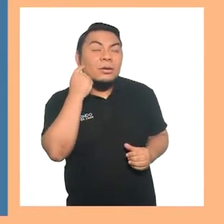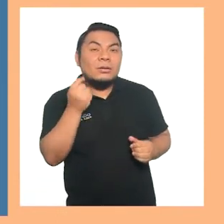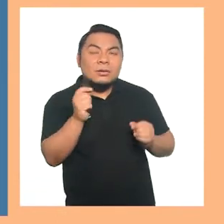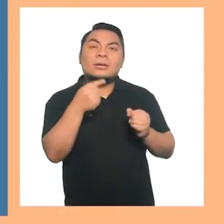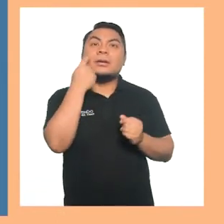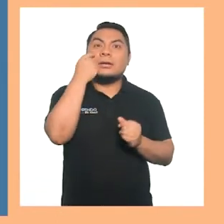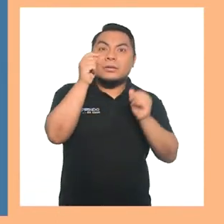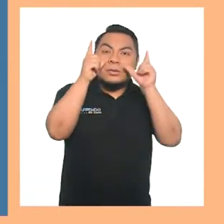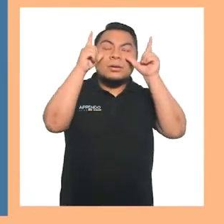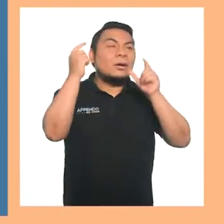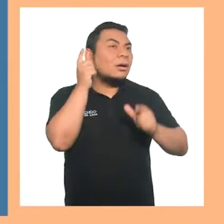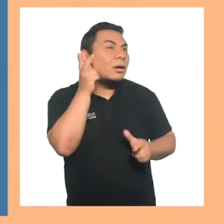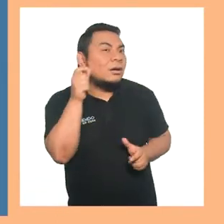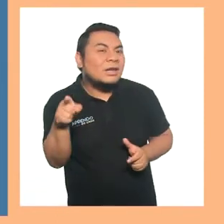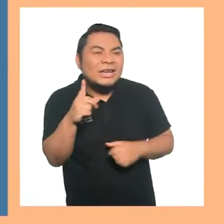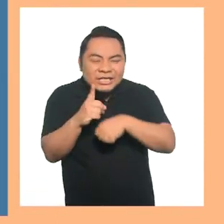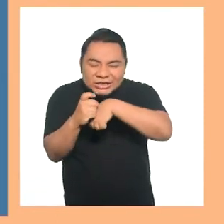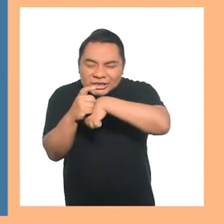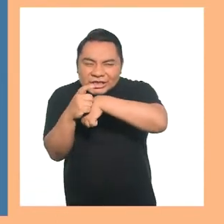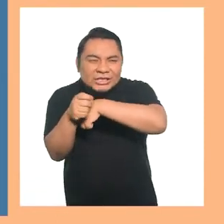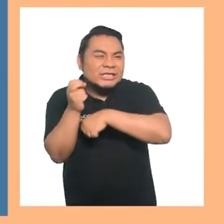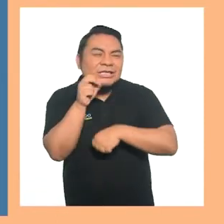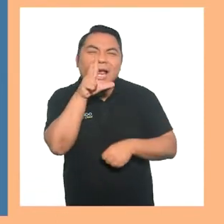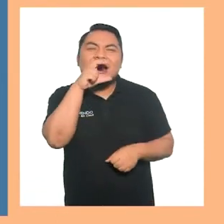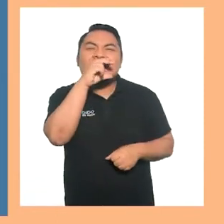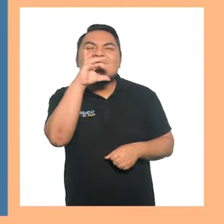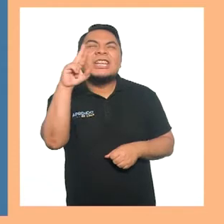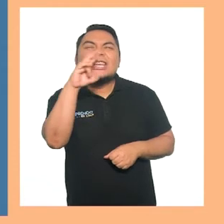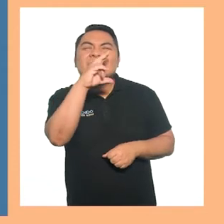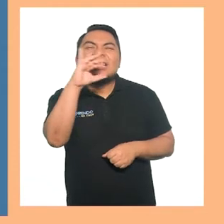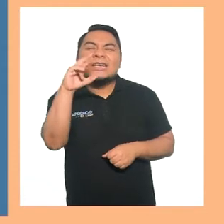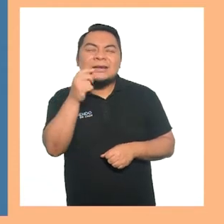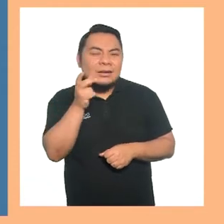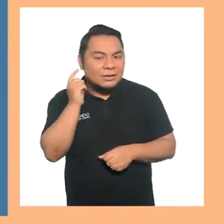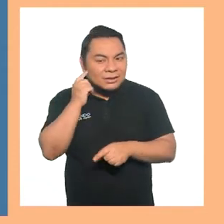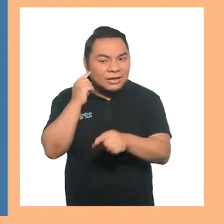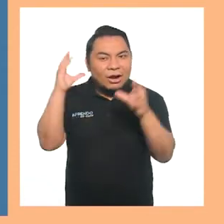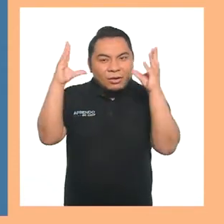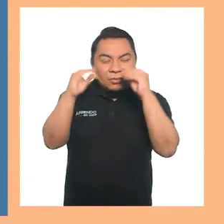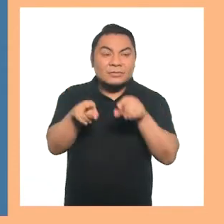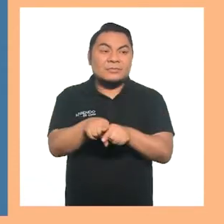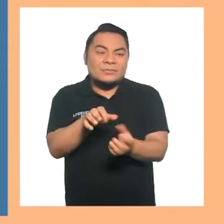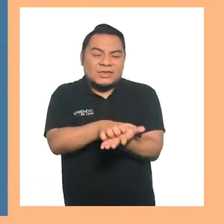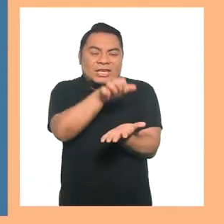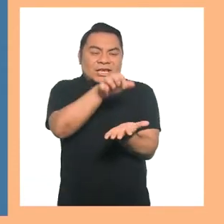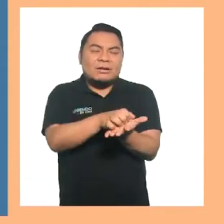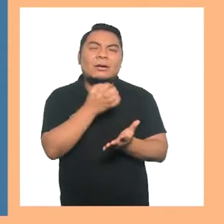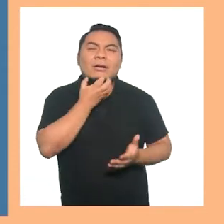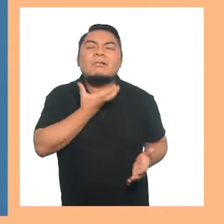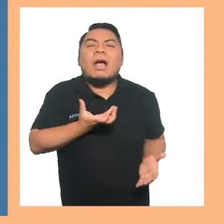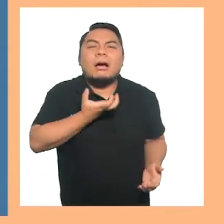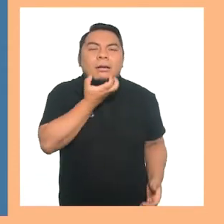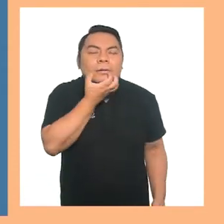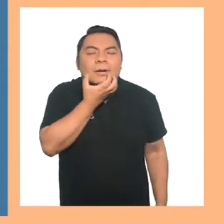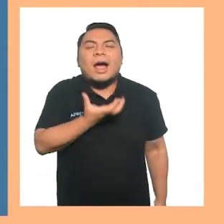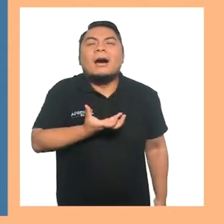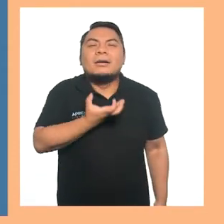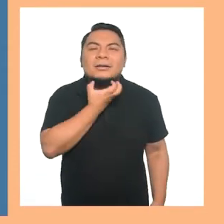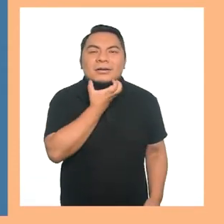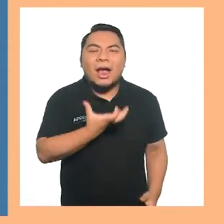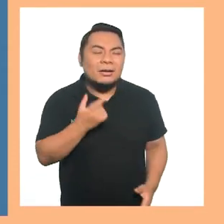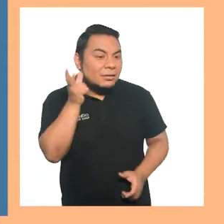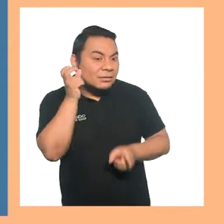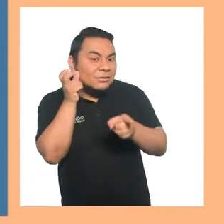escucho al grillo chirriando. ¡Cri, cri, cri! Las ranas croando. ¡Croac,